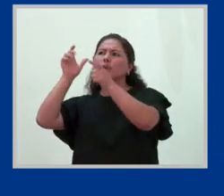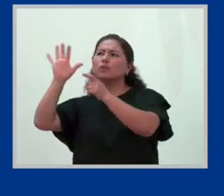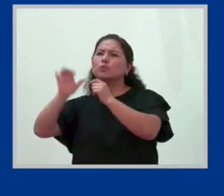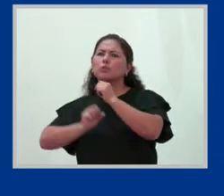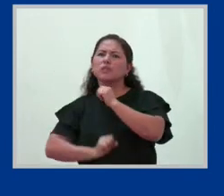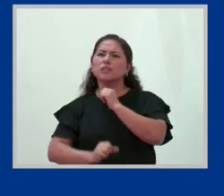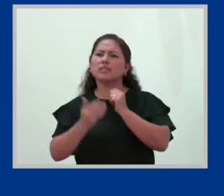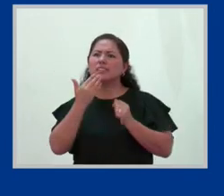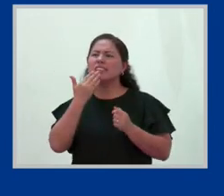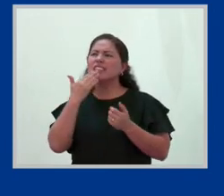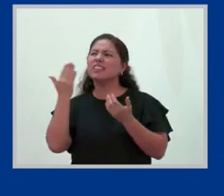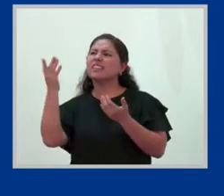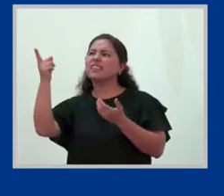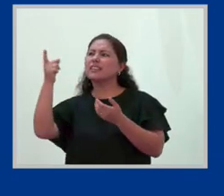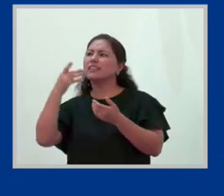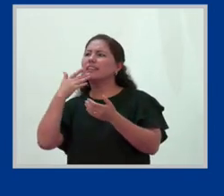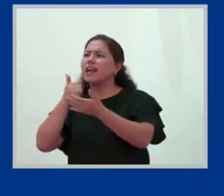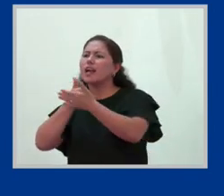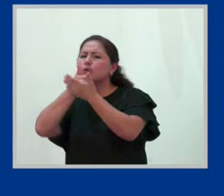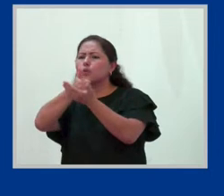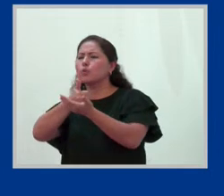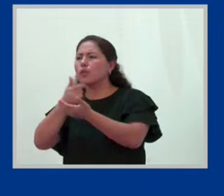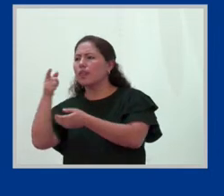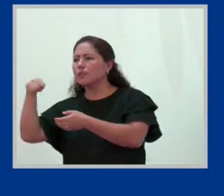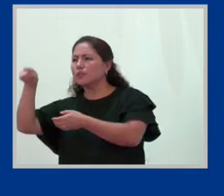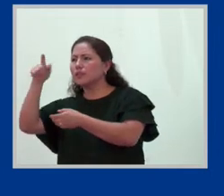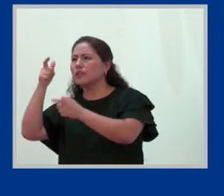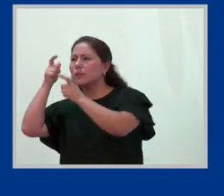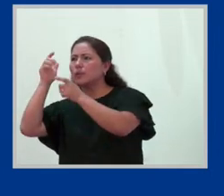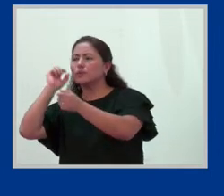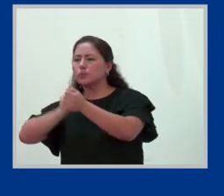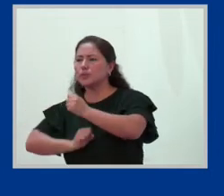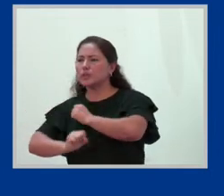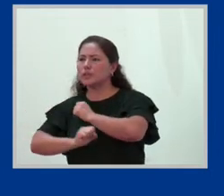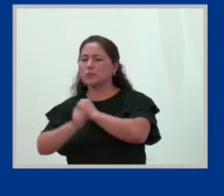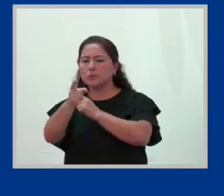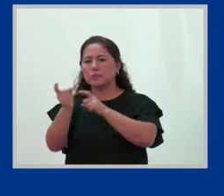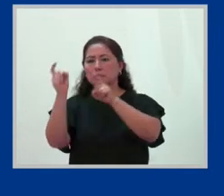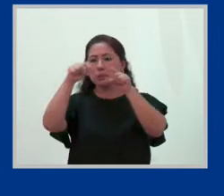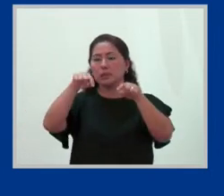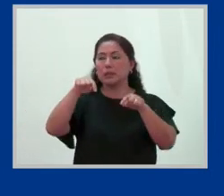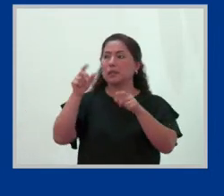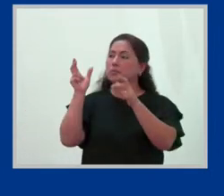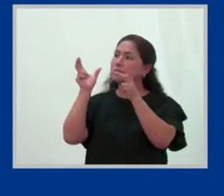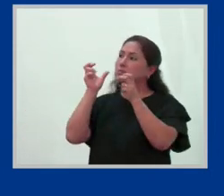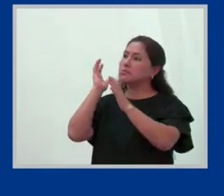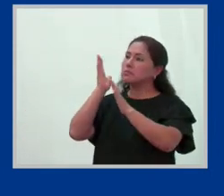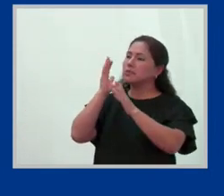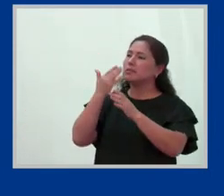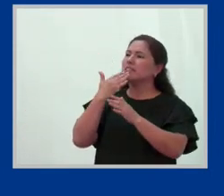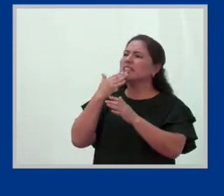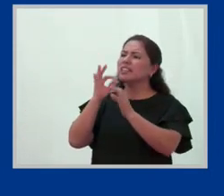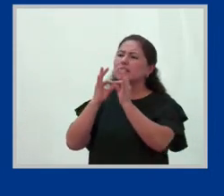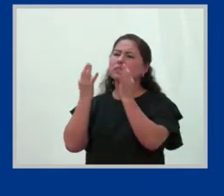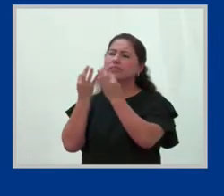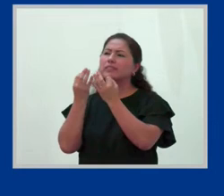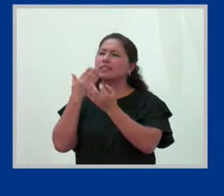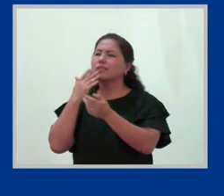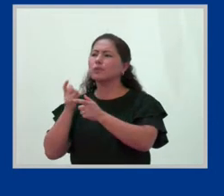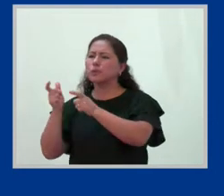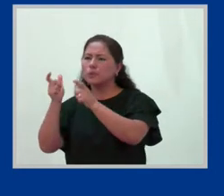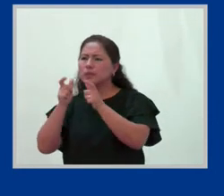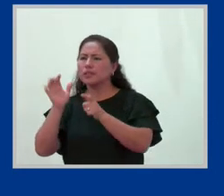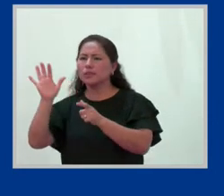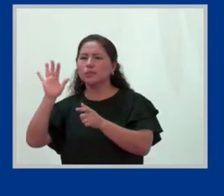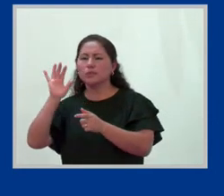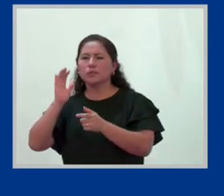es porque alguien está velando por ellos, es porque muchos de ustedes han diligenciado si de repente algún familiar los cuida, si de repente